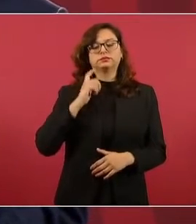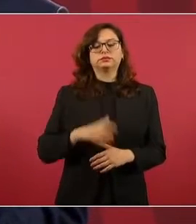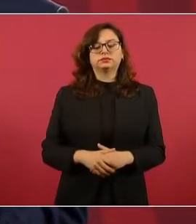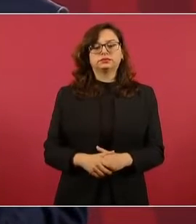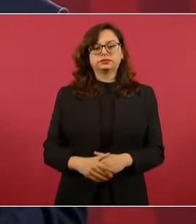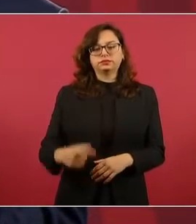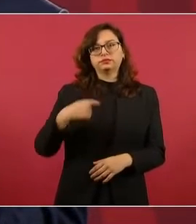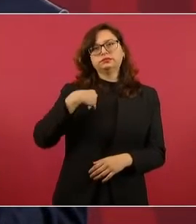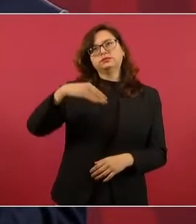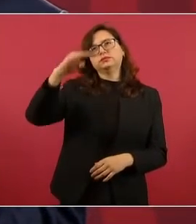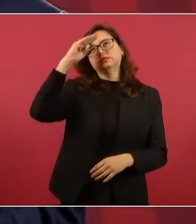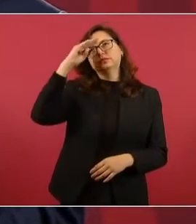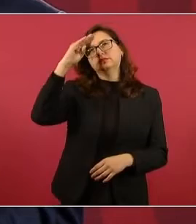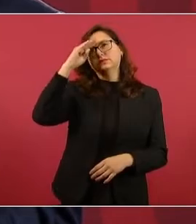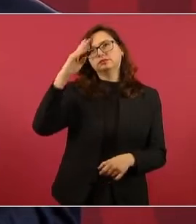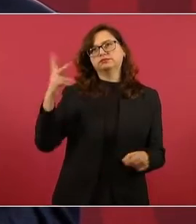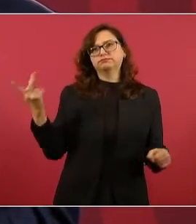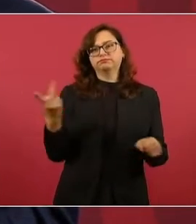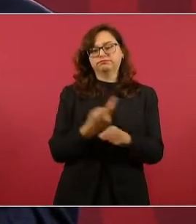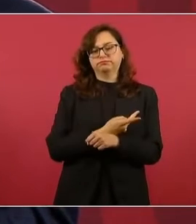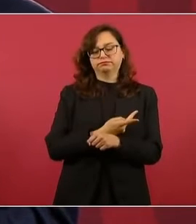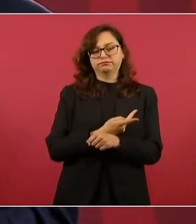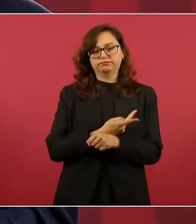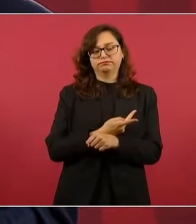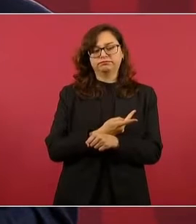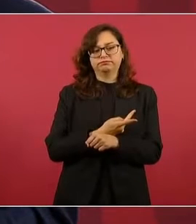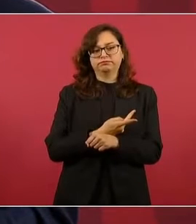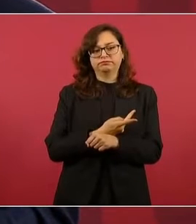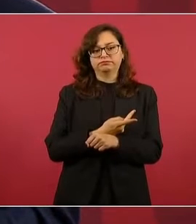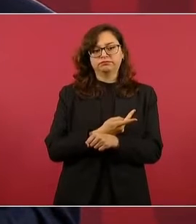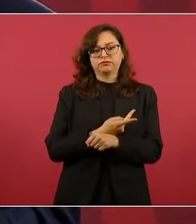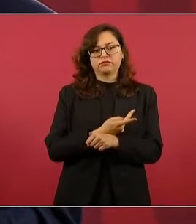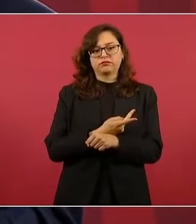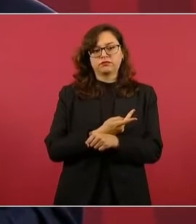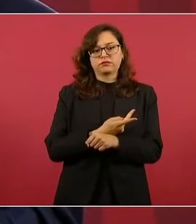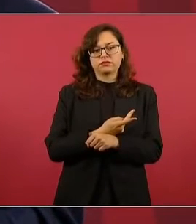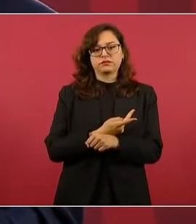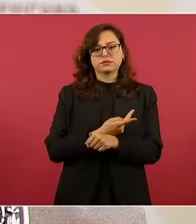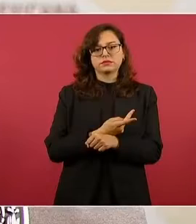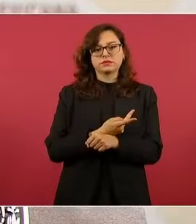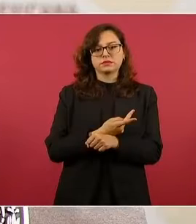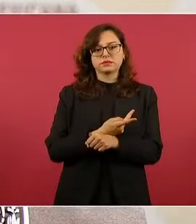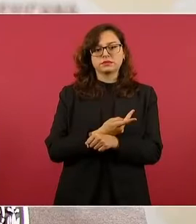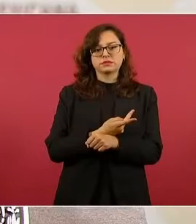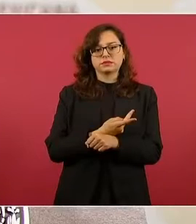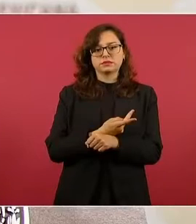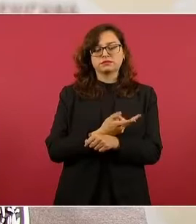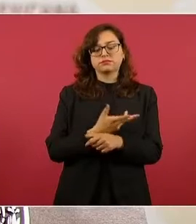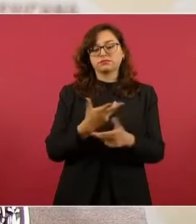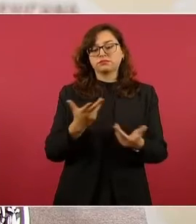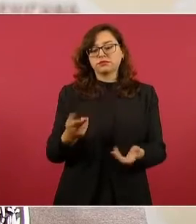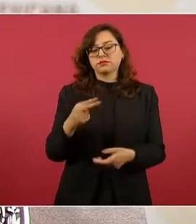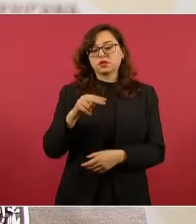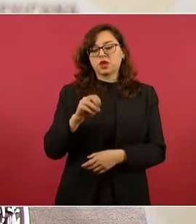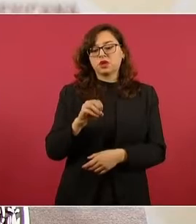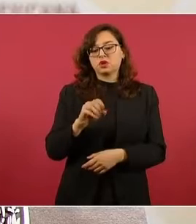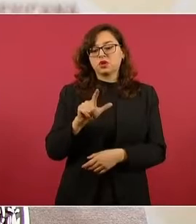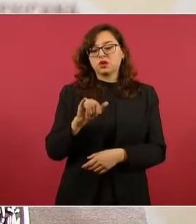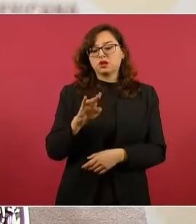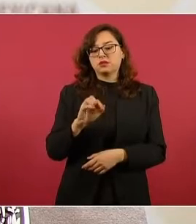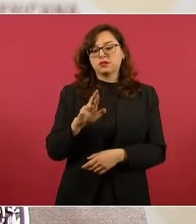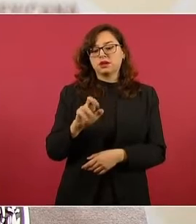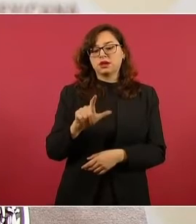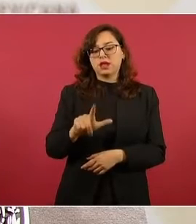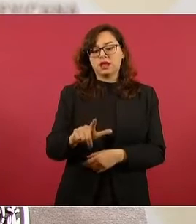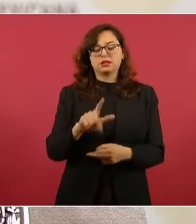por el modelo neoliberal o neoporferista